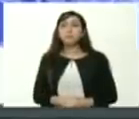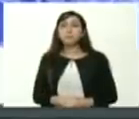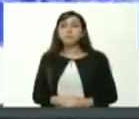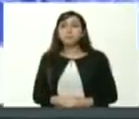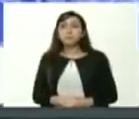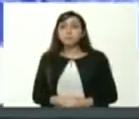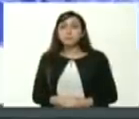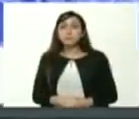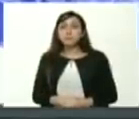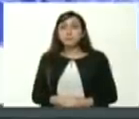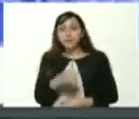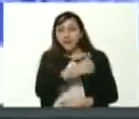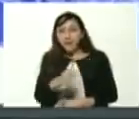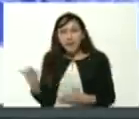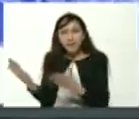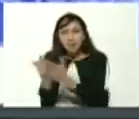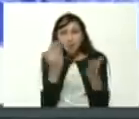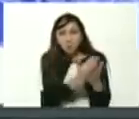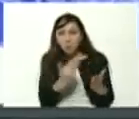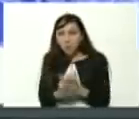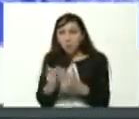cada hogar una escuela